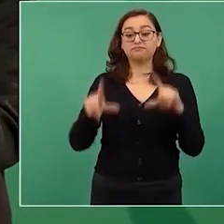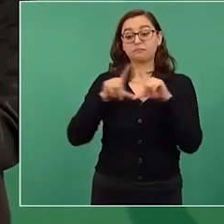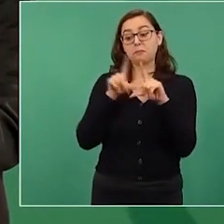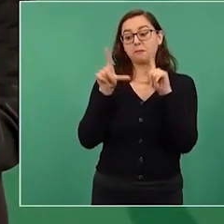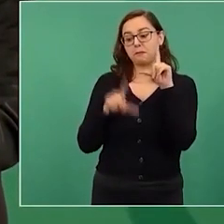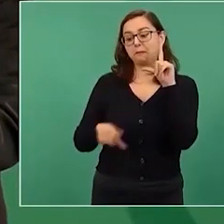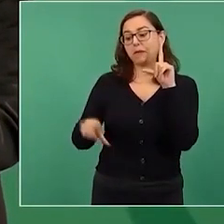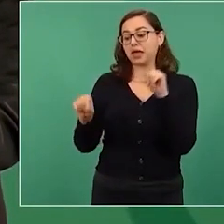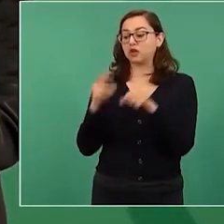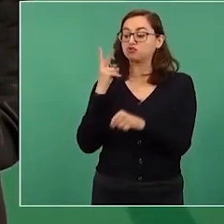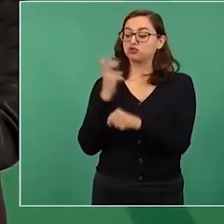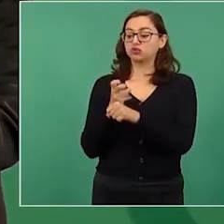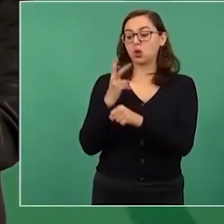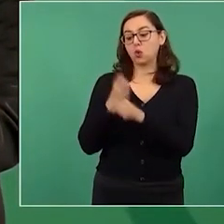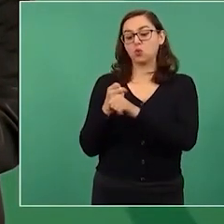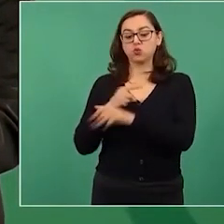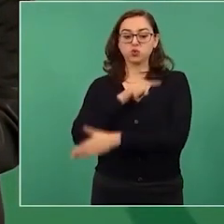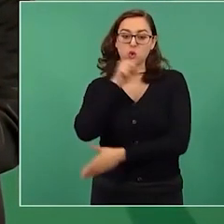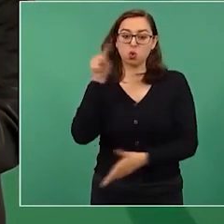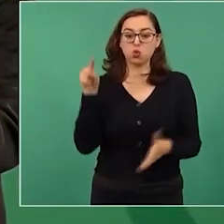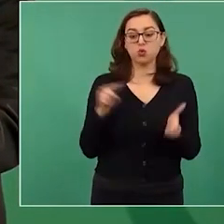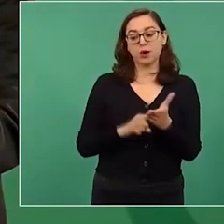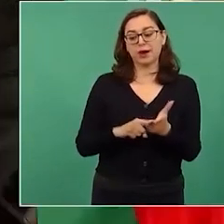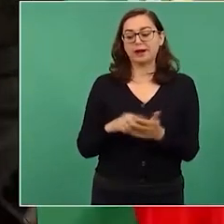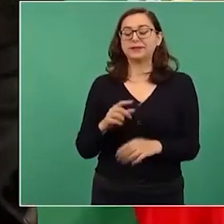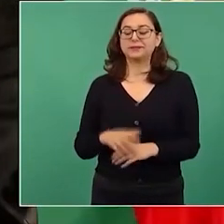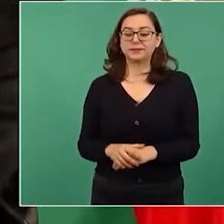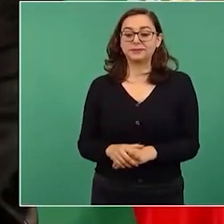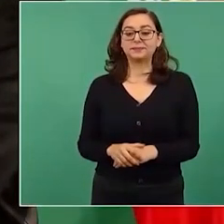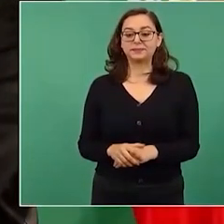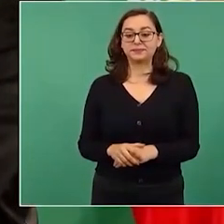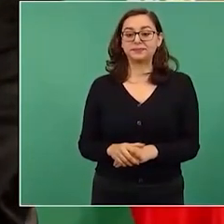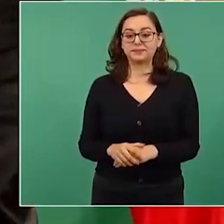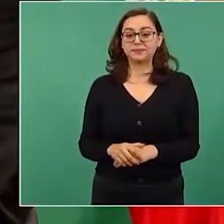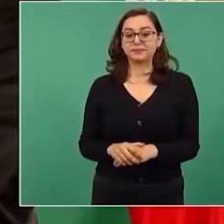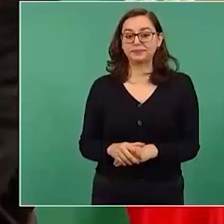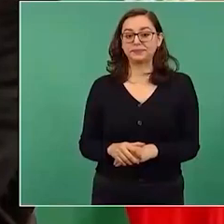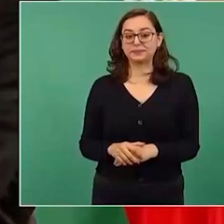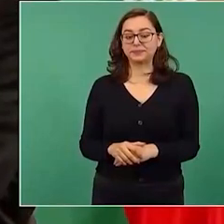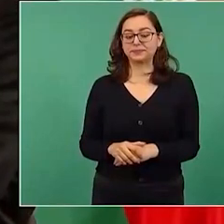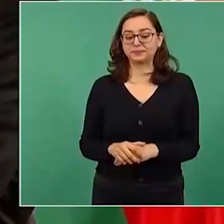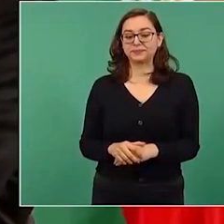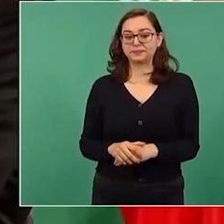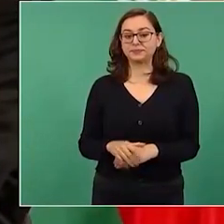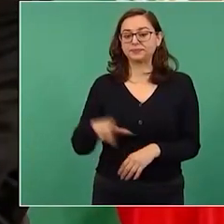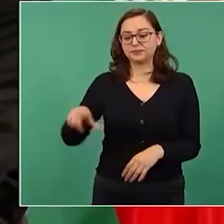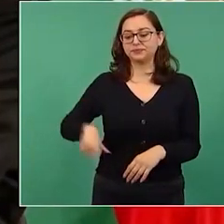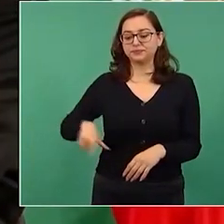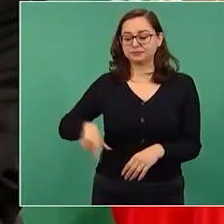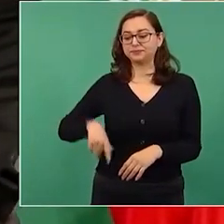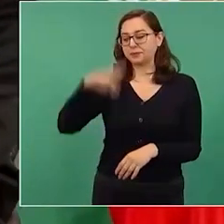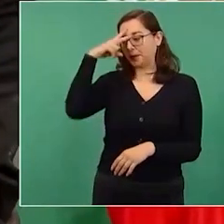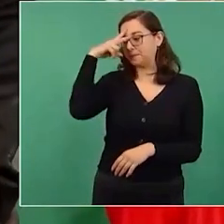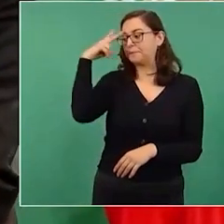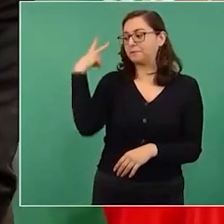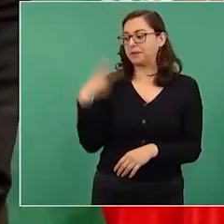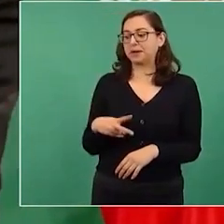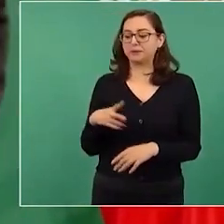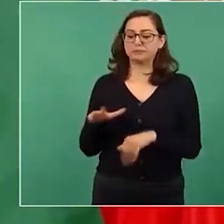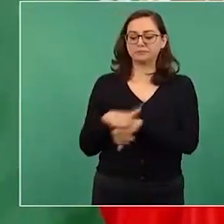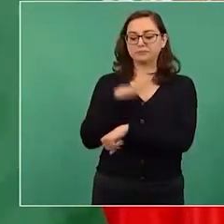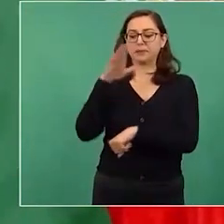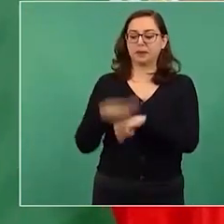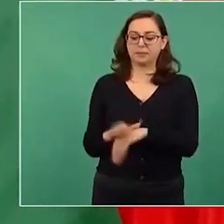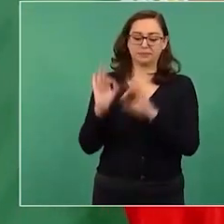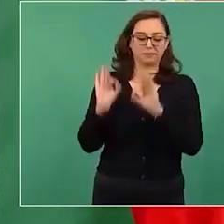Tenemos medalla de plata el gobierno de México. Nada más nos está